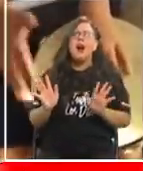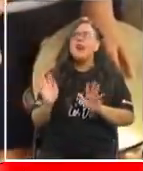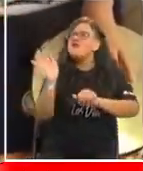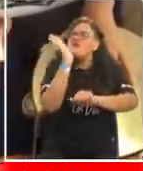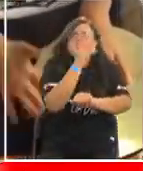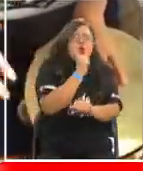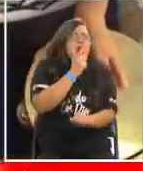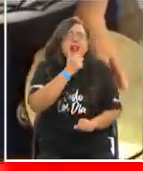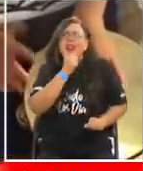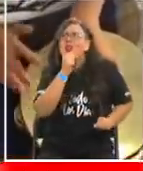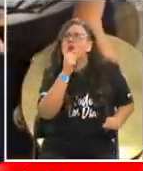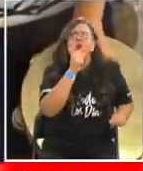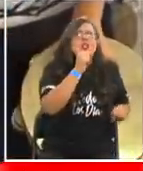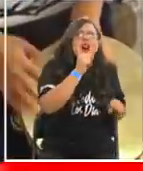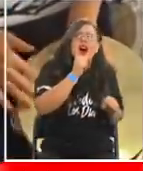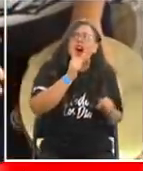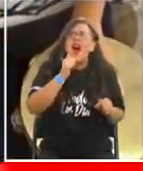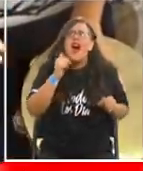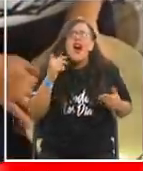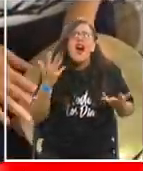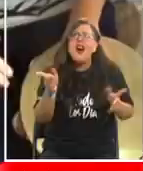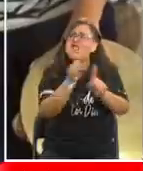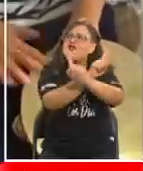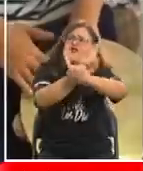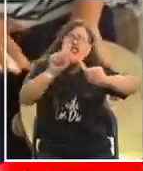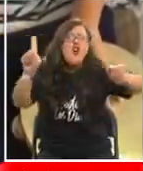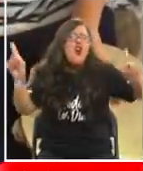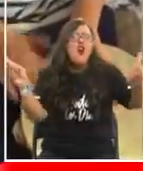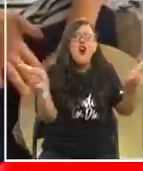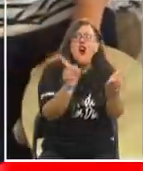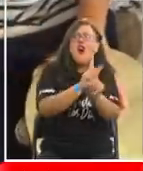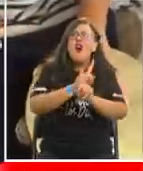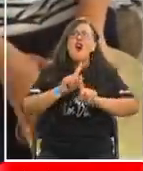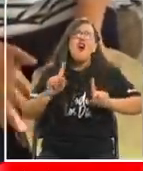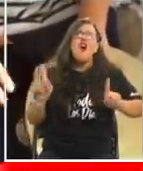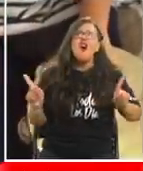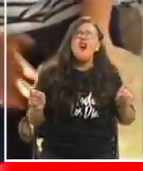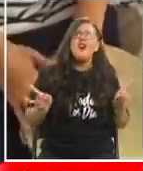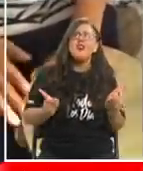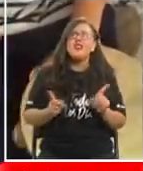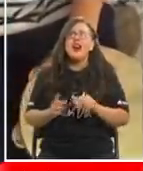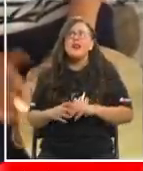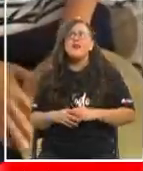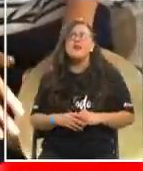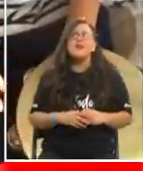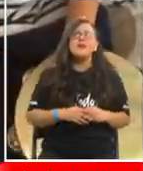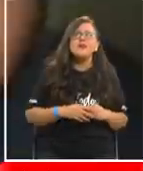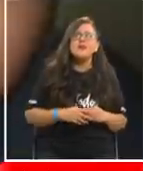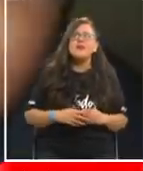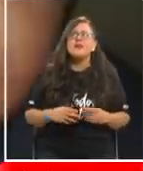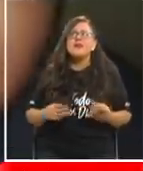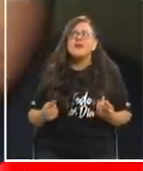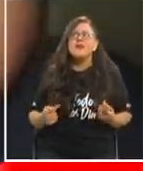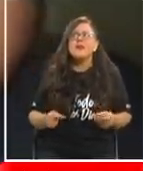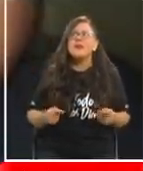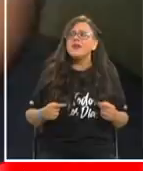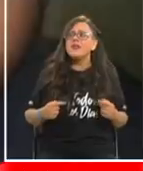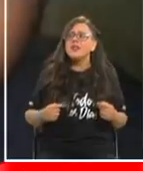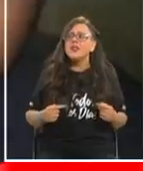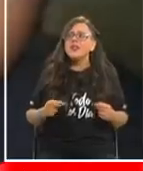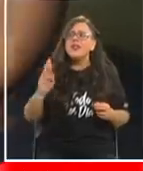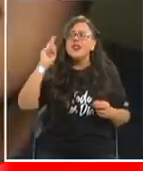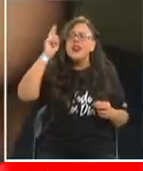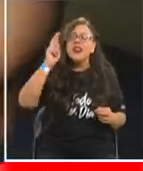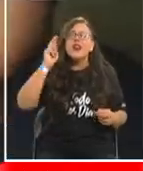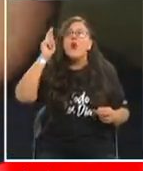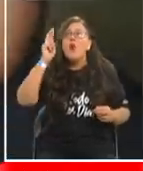es la pasar. El barrio